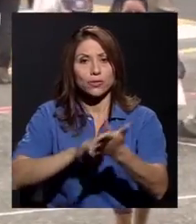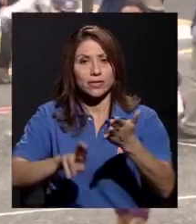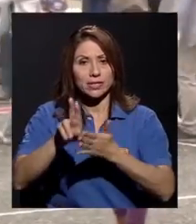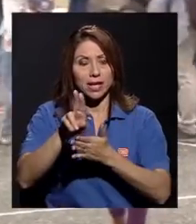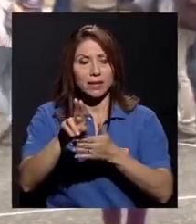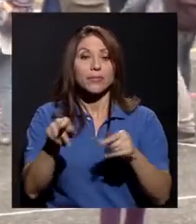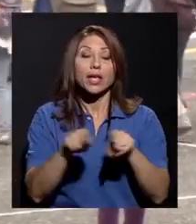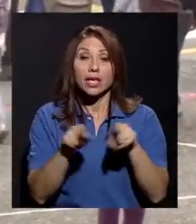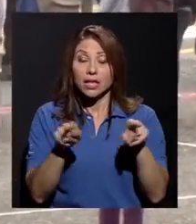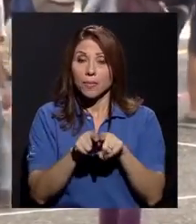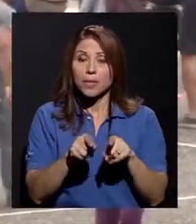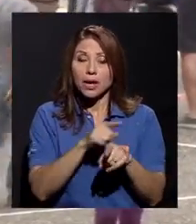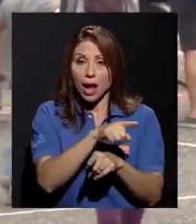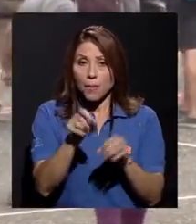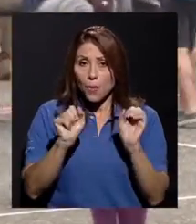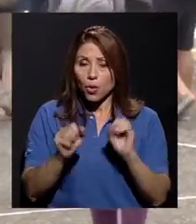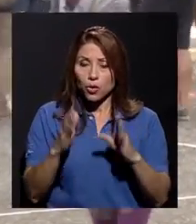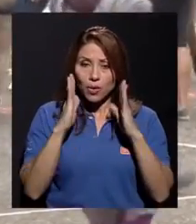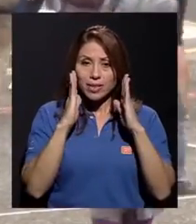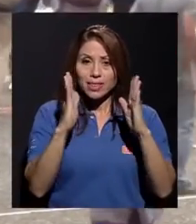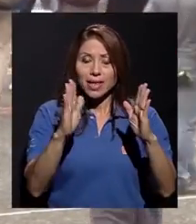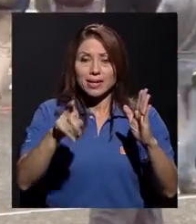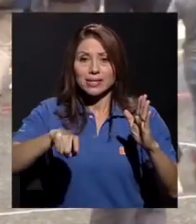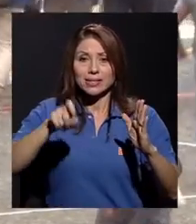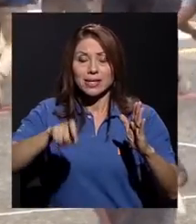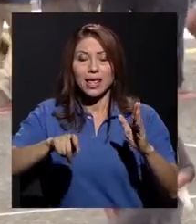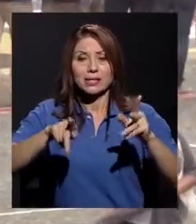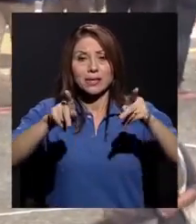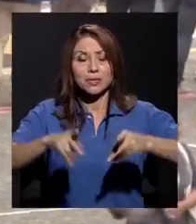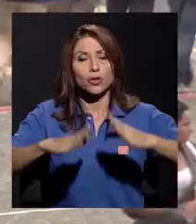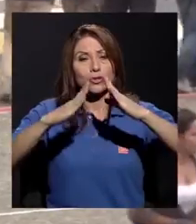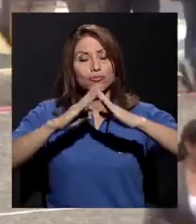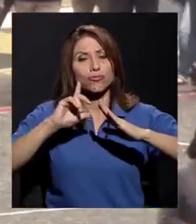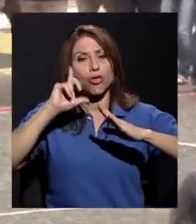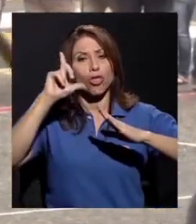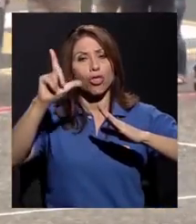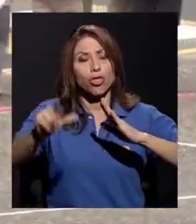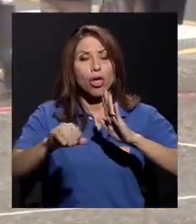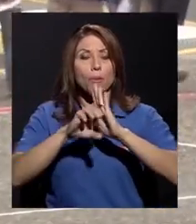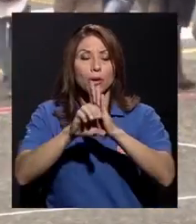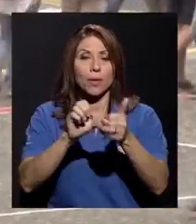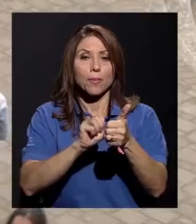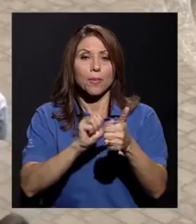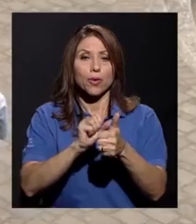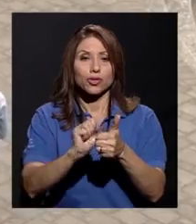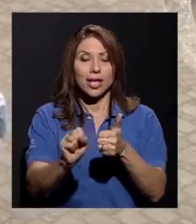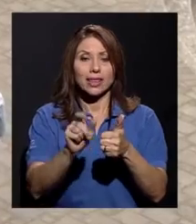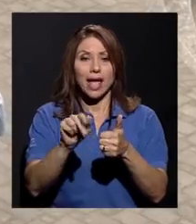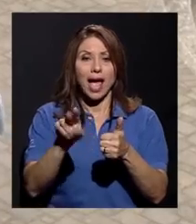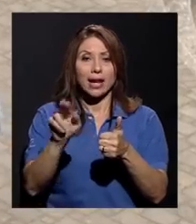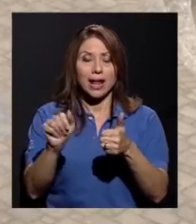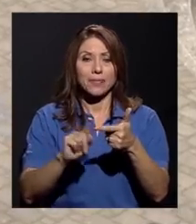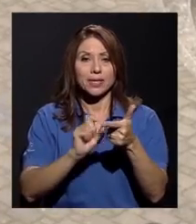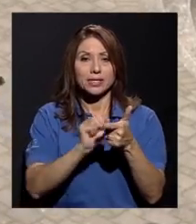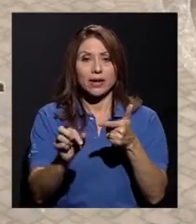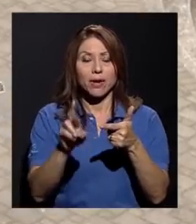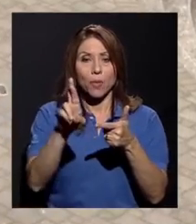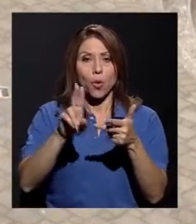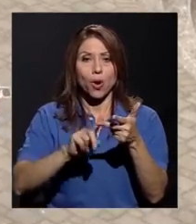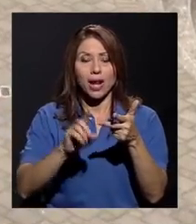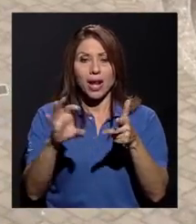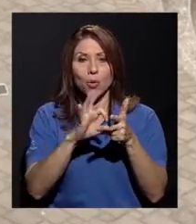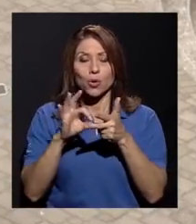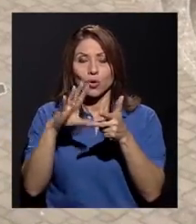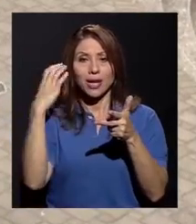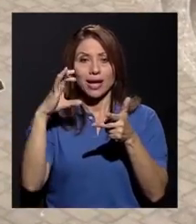de la comunidad rural costarricense, como, por ejemplo, en las zonas de Santa Ana, San Ramón, la Unión de Cartago, Alajuela,